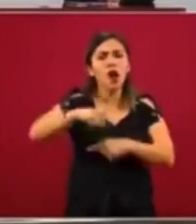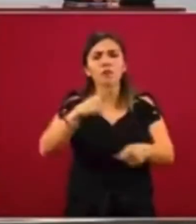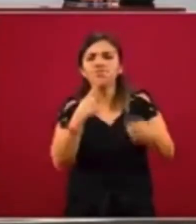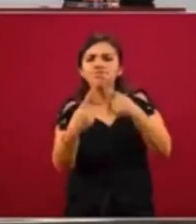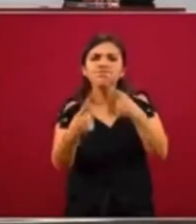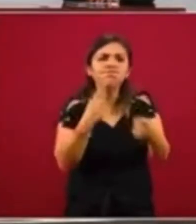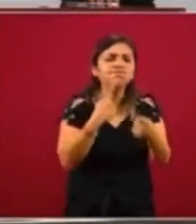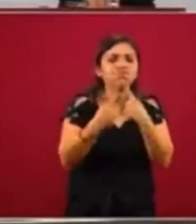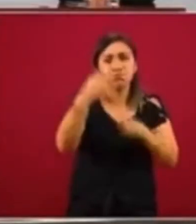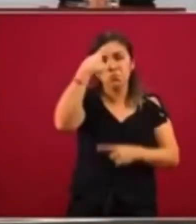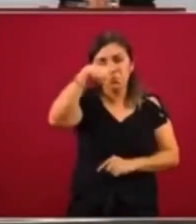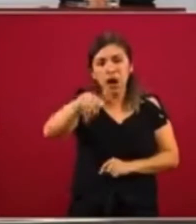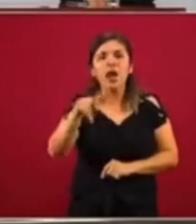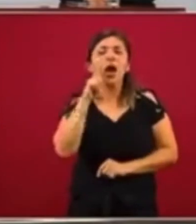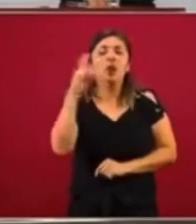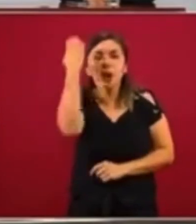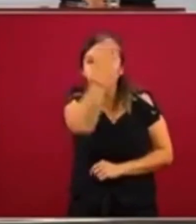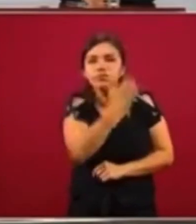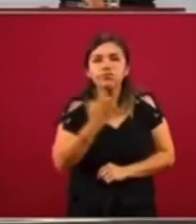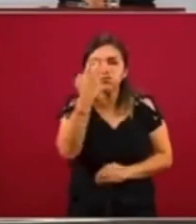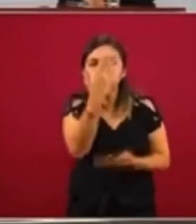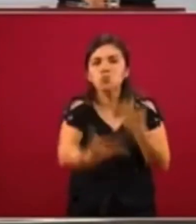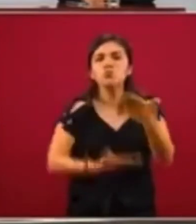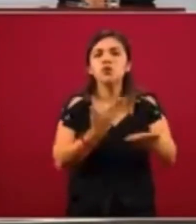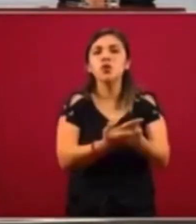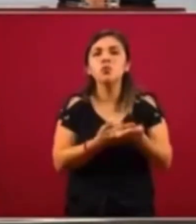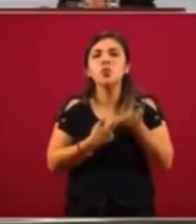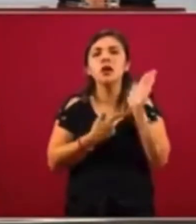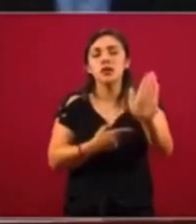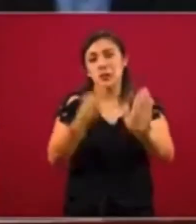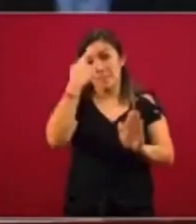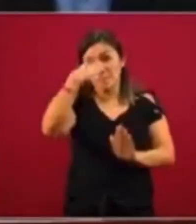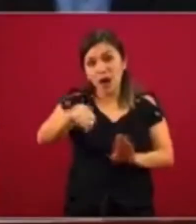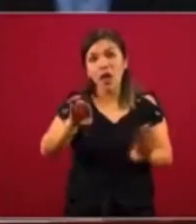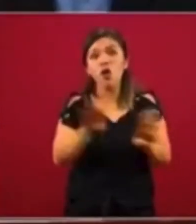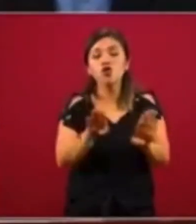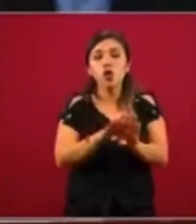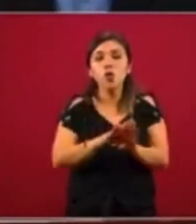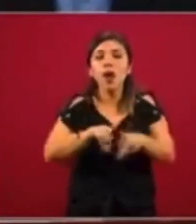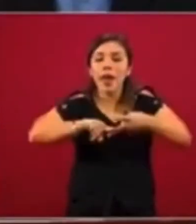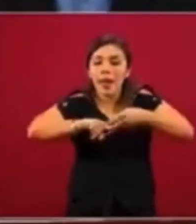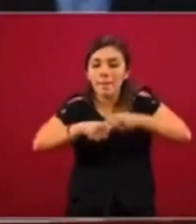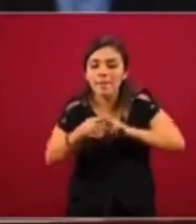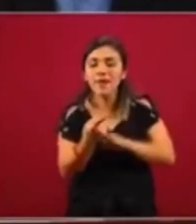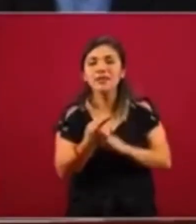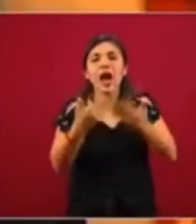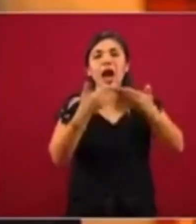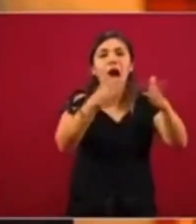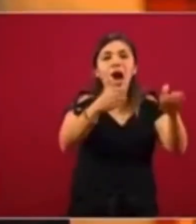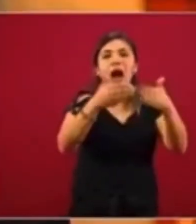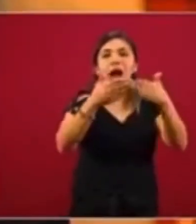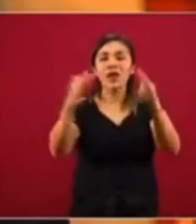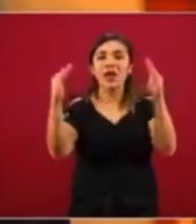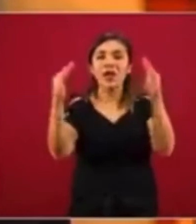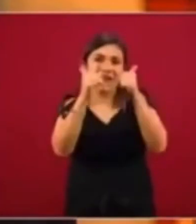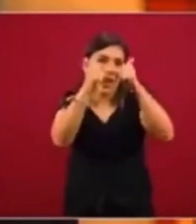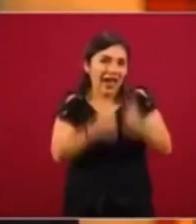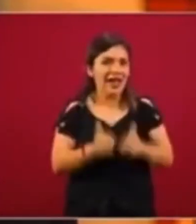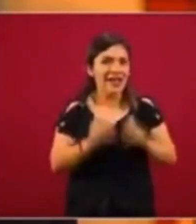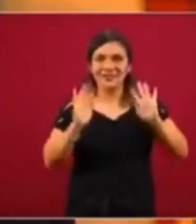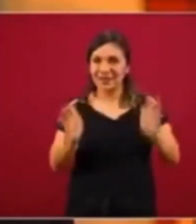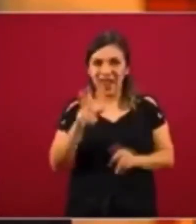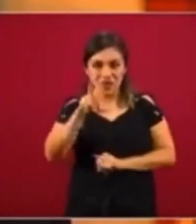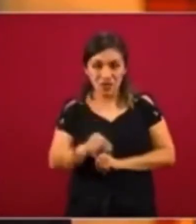revisar la prepropuesta del plan de desconfinamiento o de reapertura, en la que identificamos un